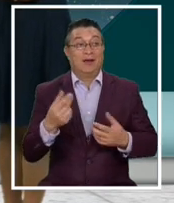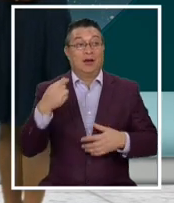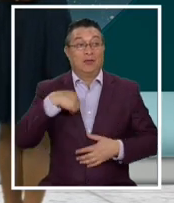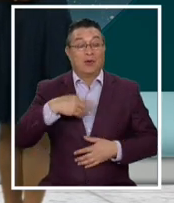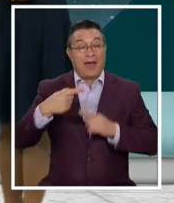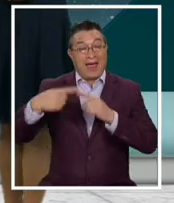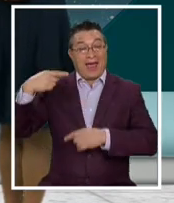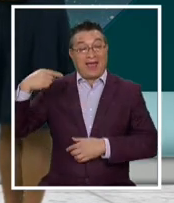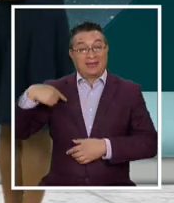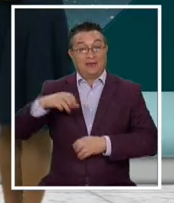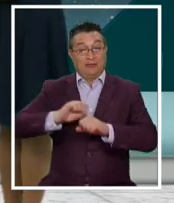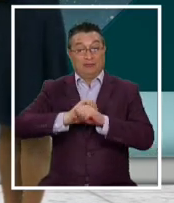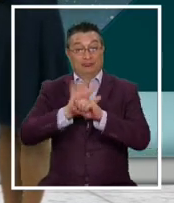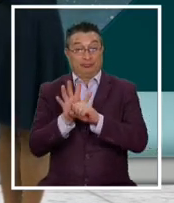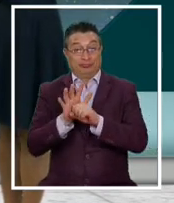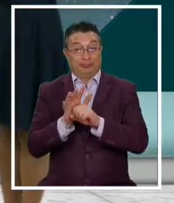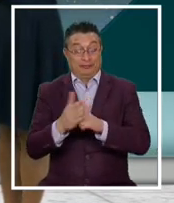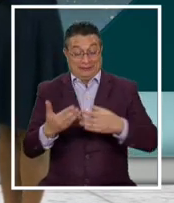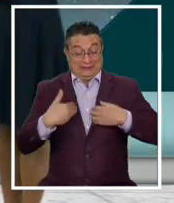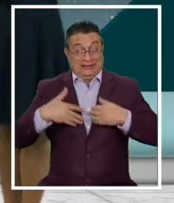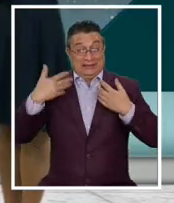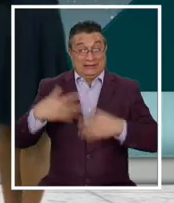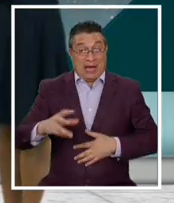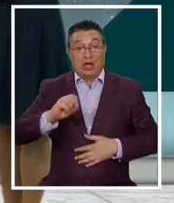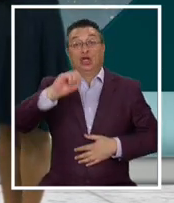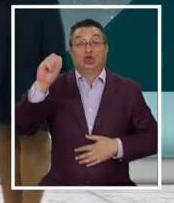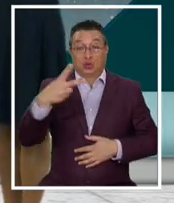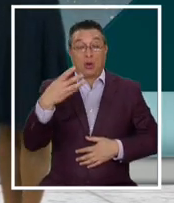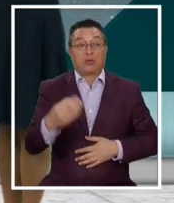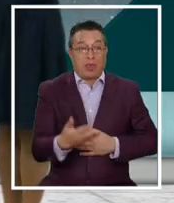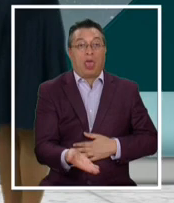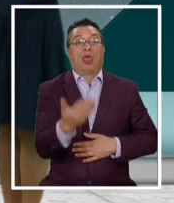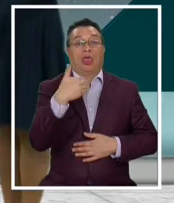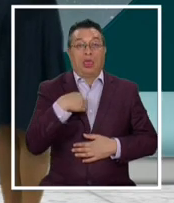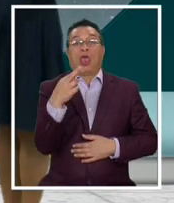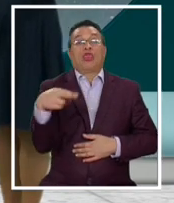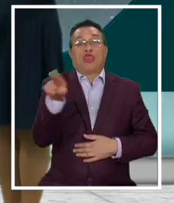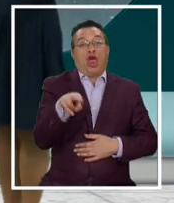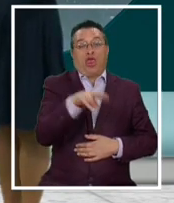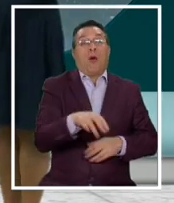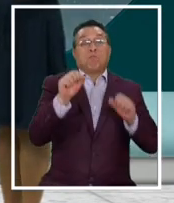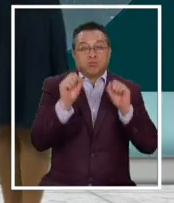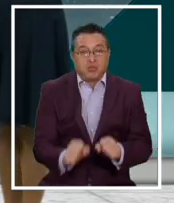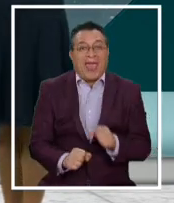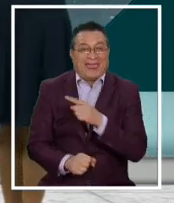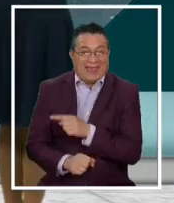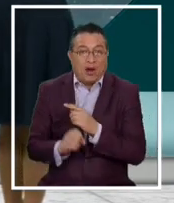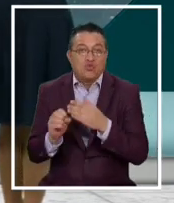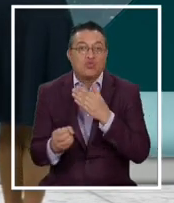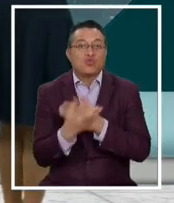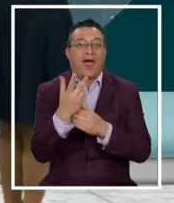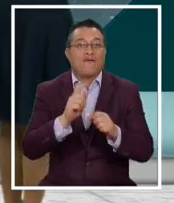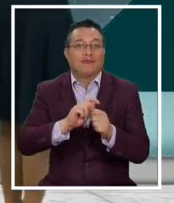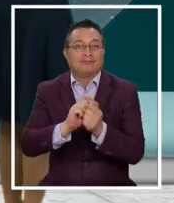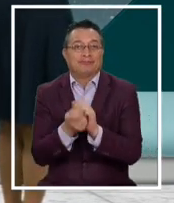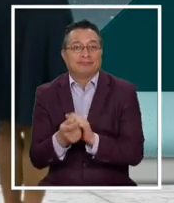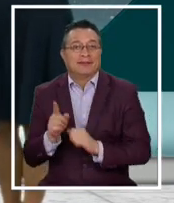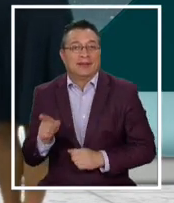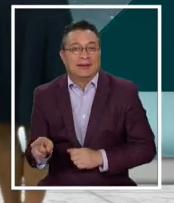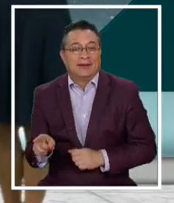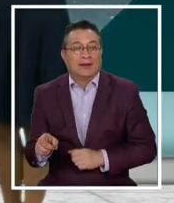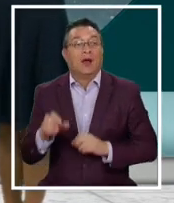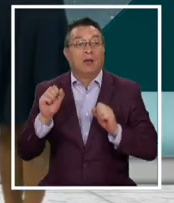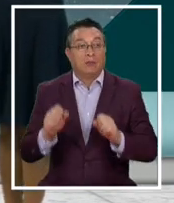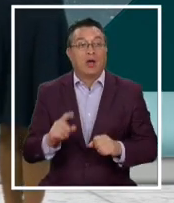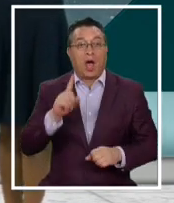infección anterior de COVID-19, por lo que podría permitir la reinfección. Exacto. Y además está presente en al